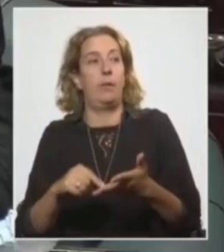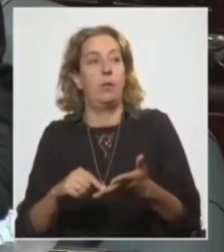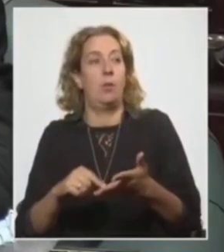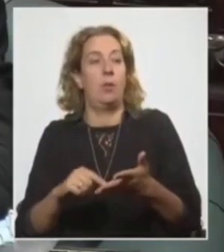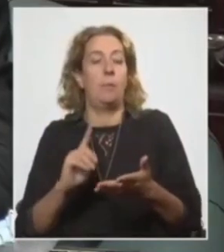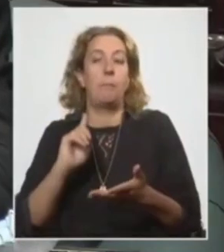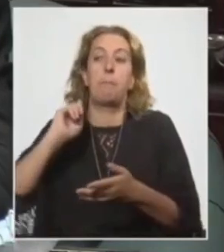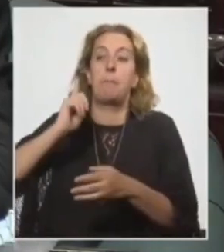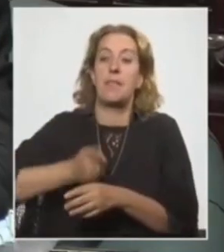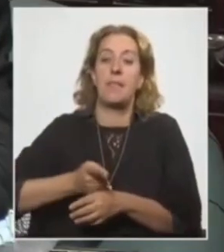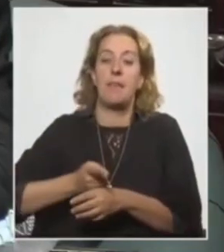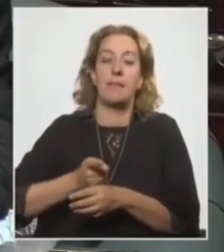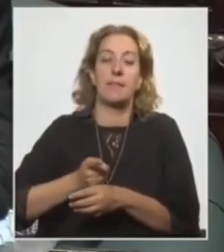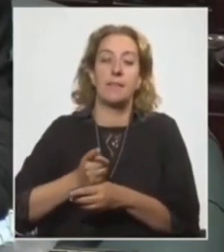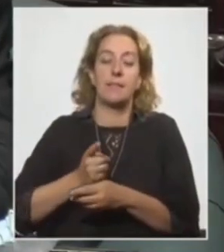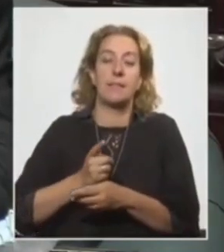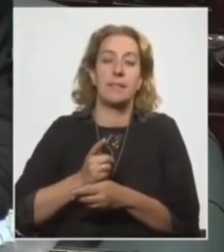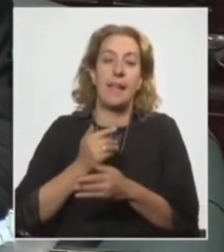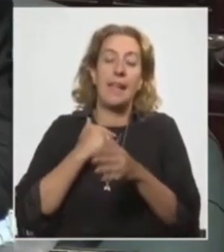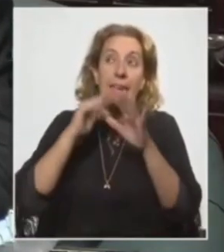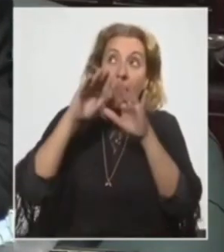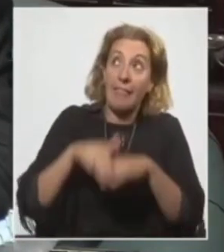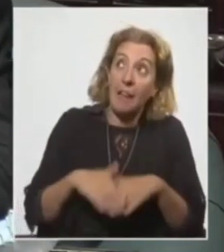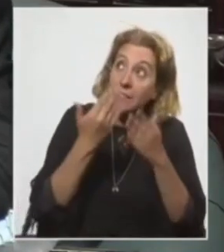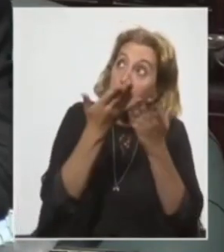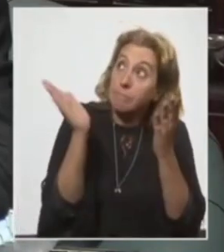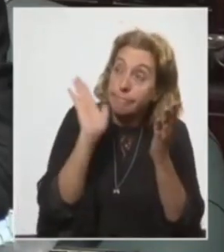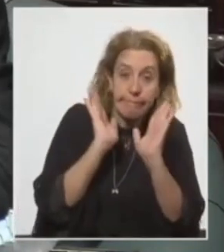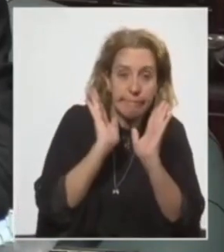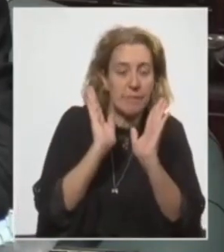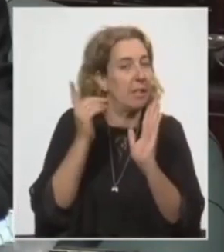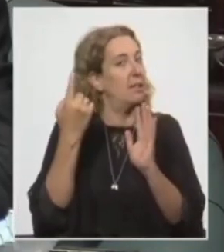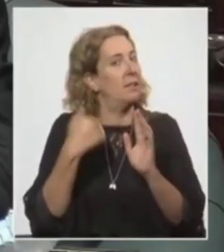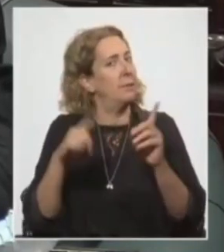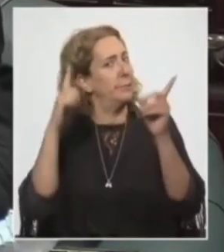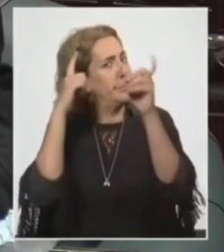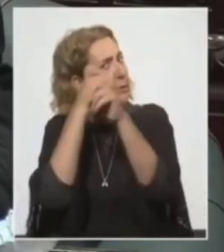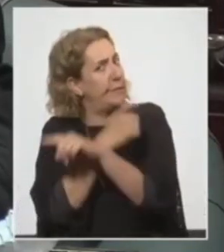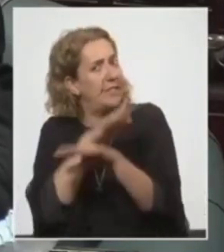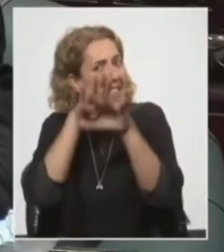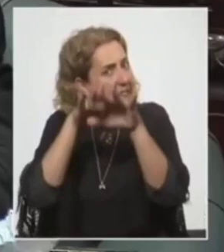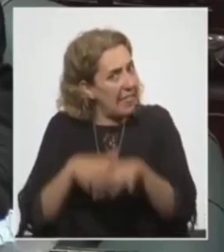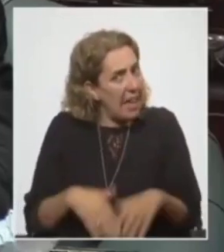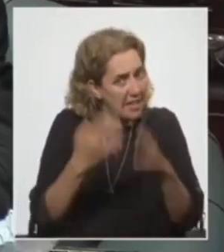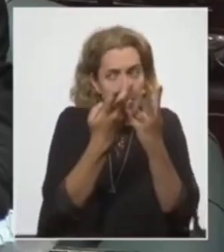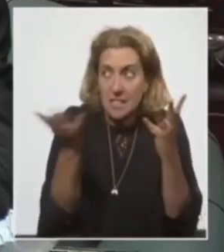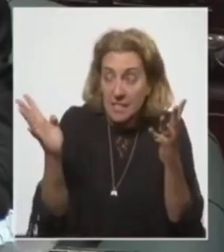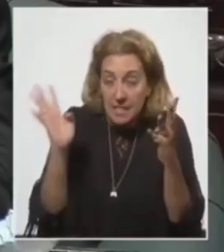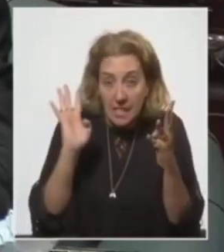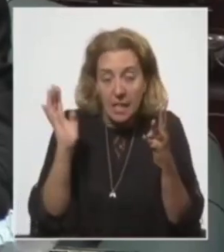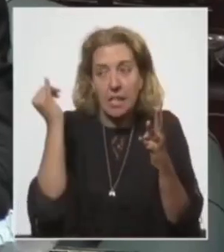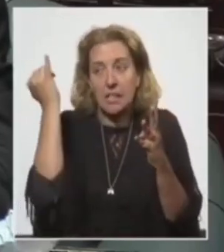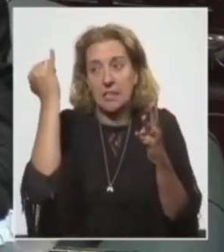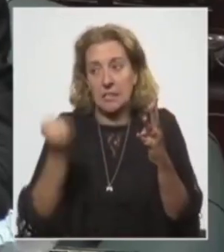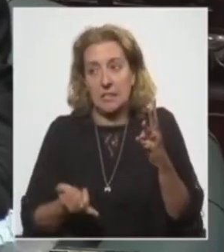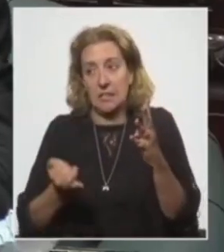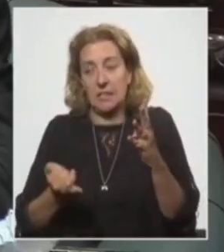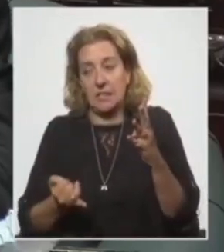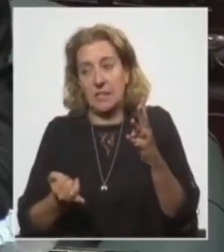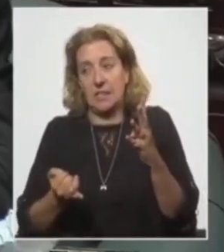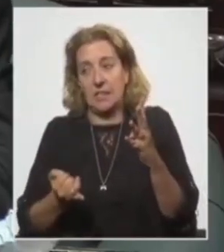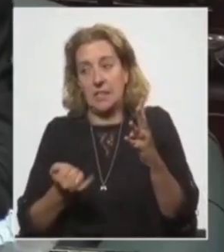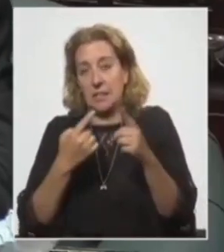de quedarse en una burbuja. Ahora es muy difícil quedarse en una burbuja cuando están en juego